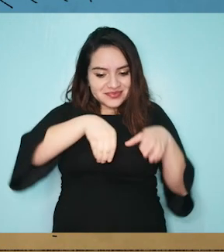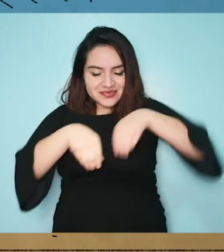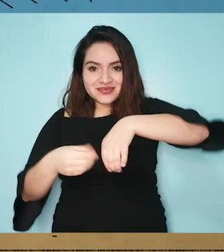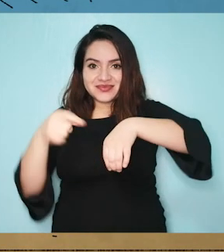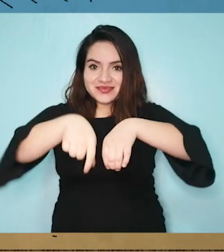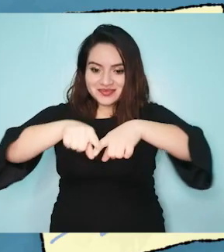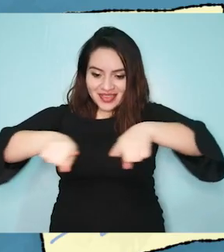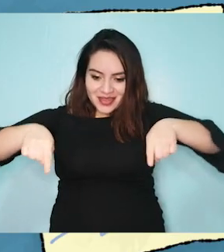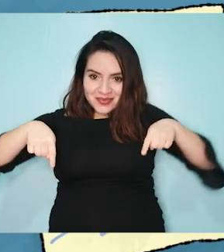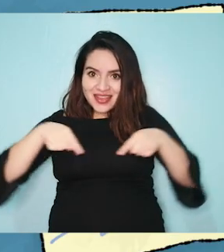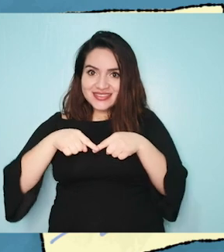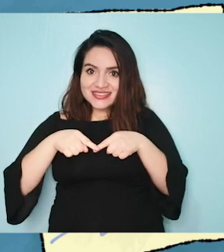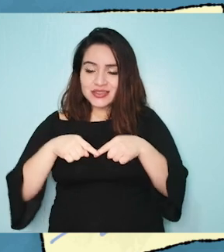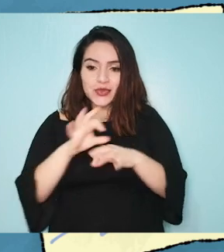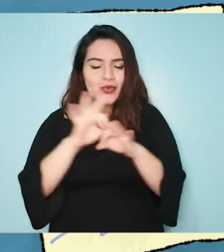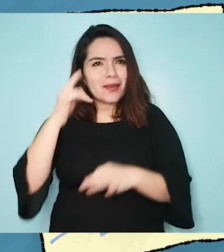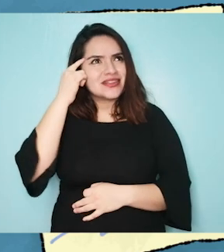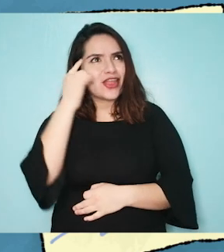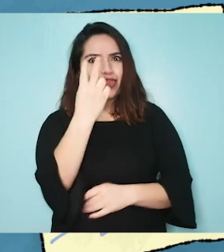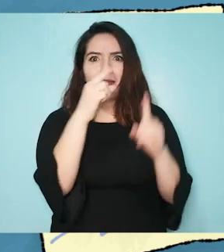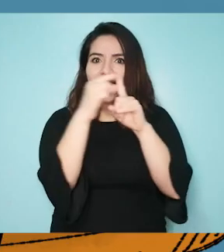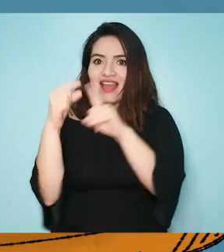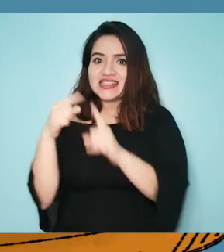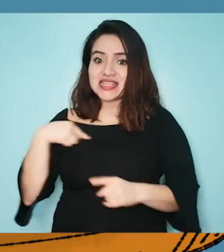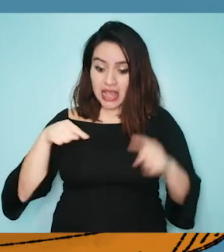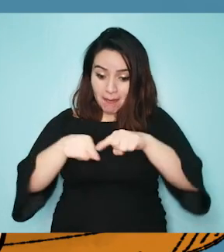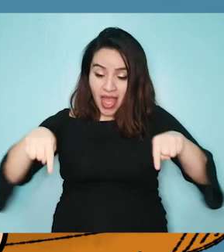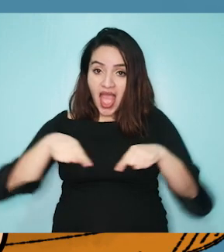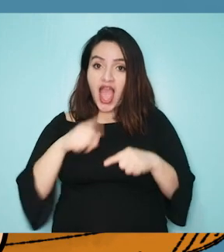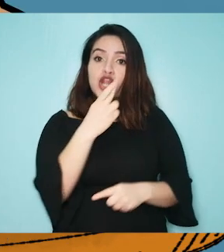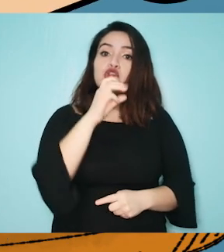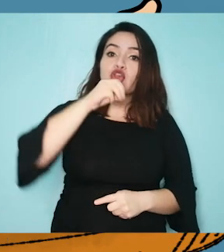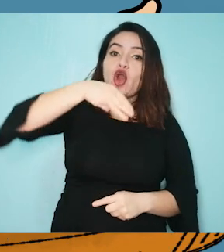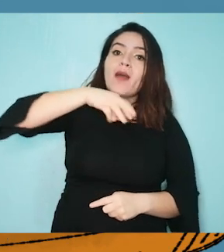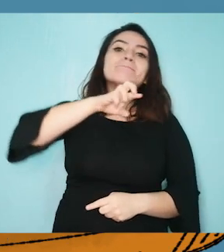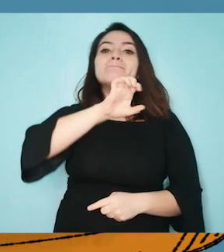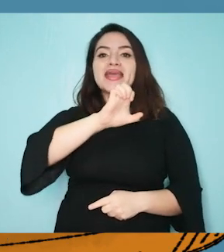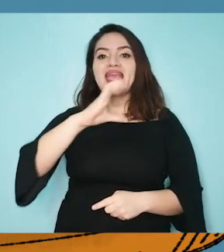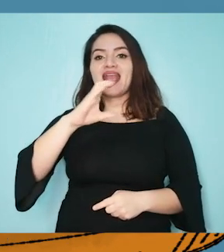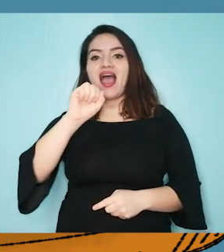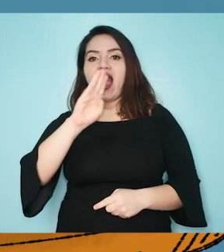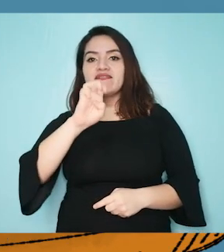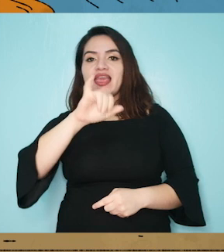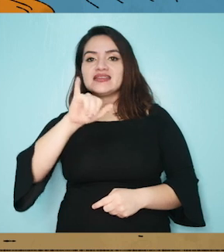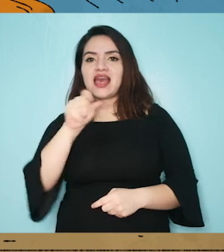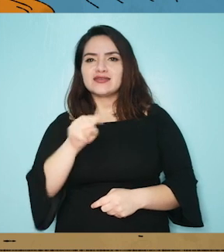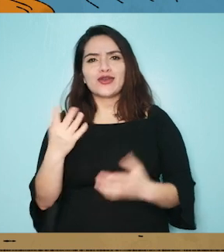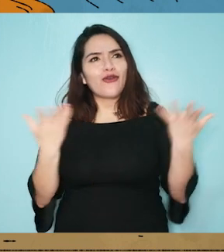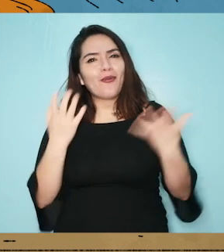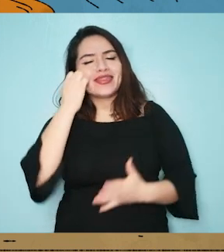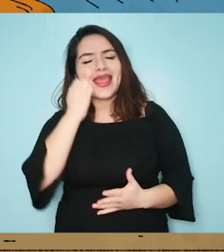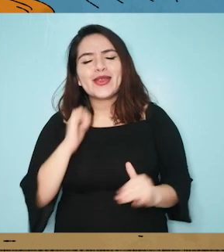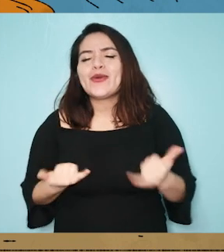¿Rompecabezas? Nunca había pensado que eran dos palabras. Rompecabezas, ¿verdad? ¿Cómo un